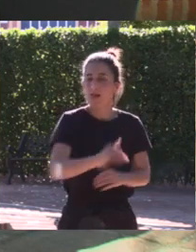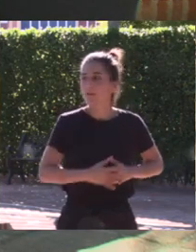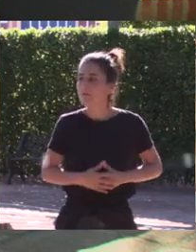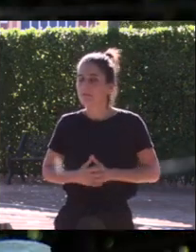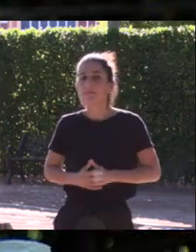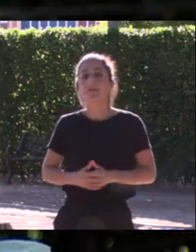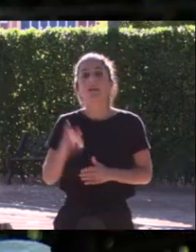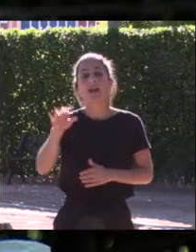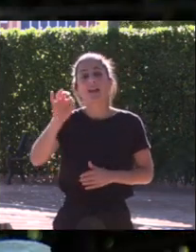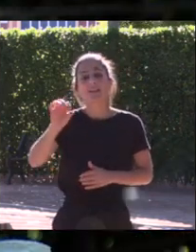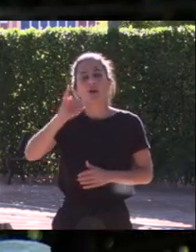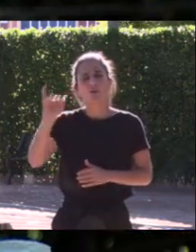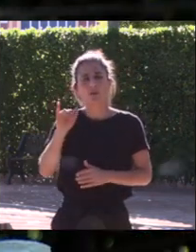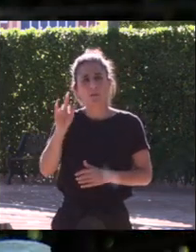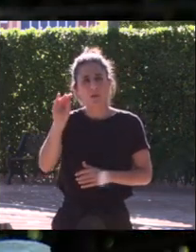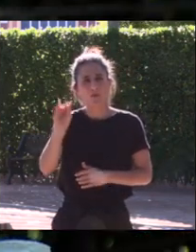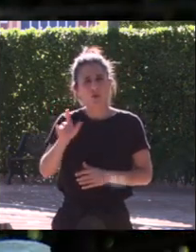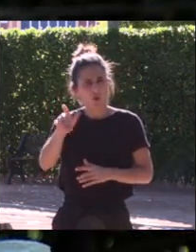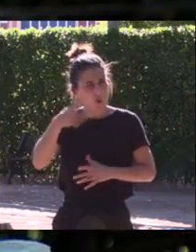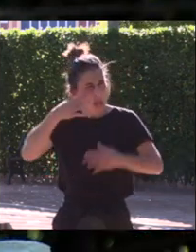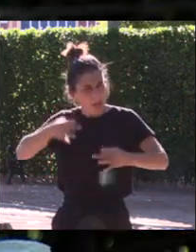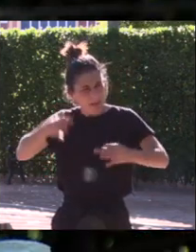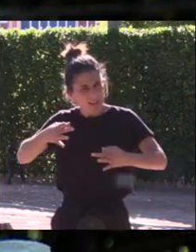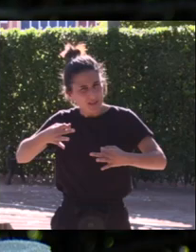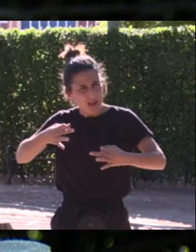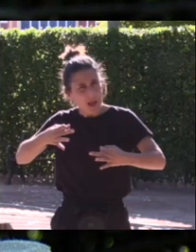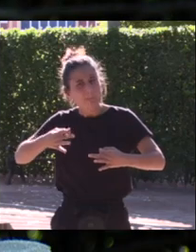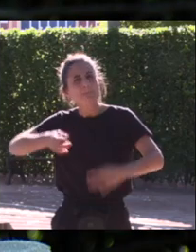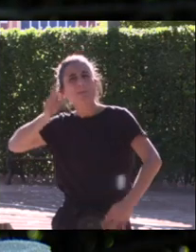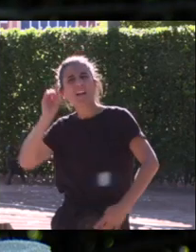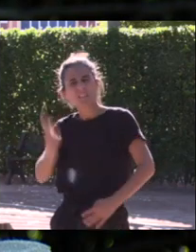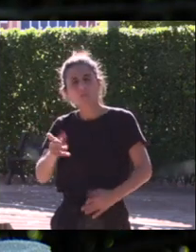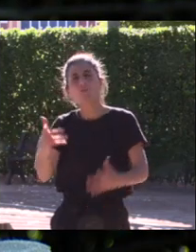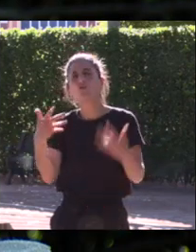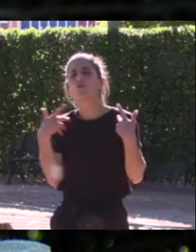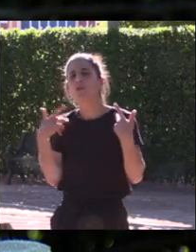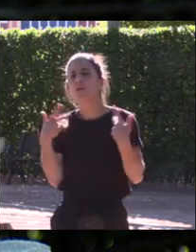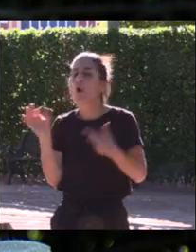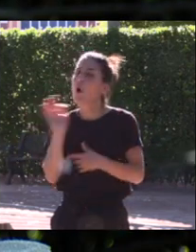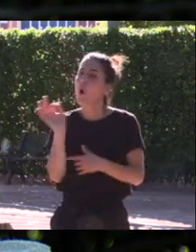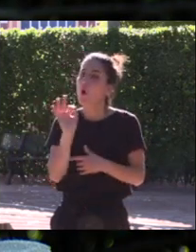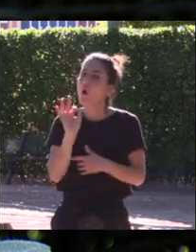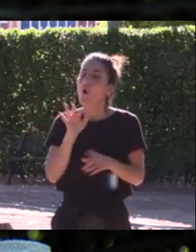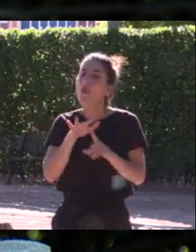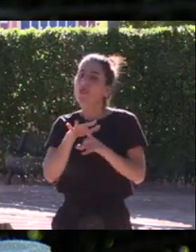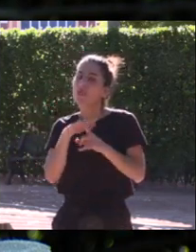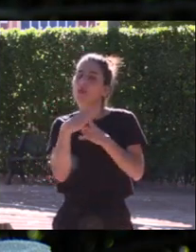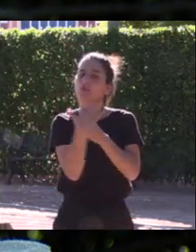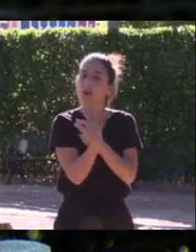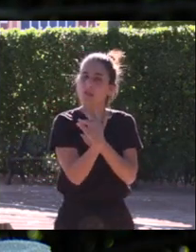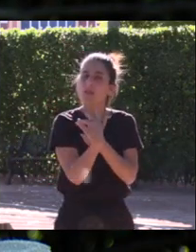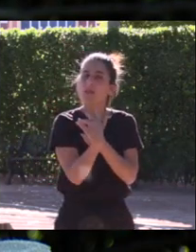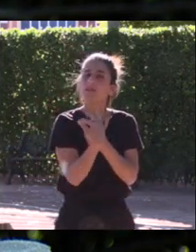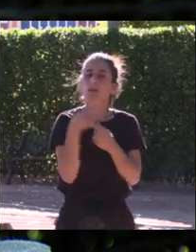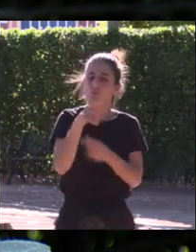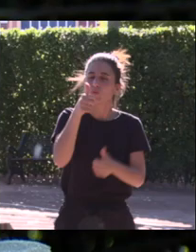también en este sentido ¿realmente sufriste machismo o fueron más bien las circunstancias contra las que tenías que competir poniendo